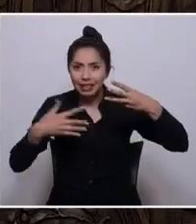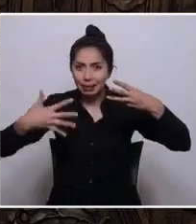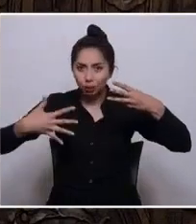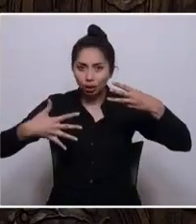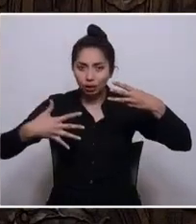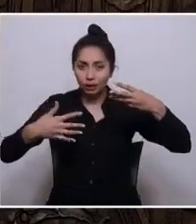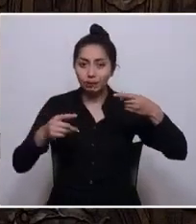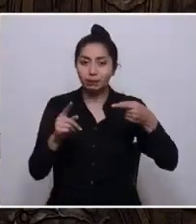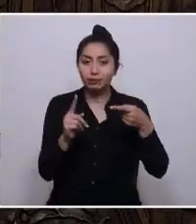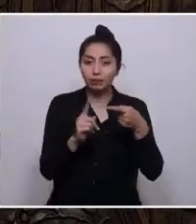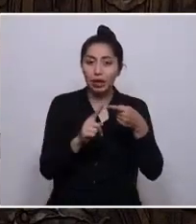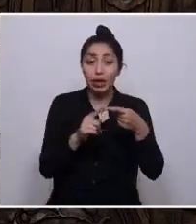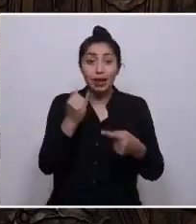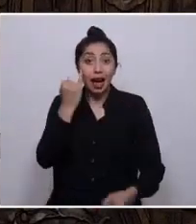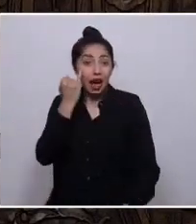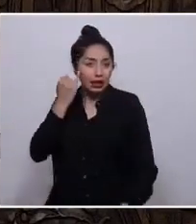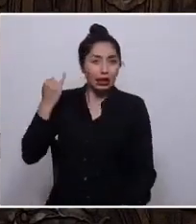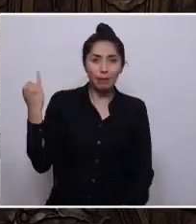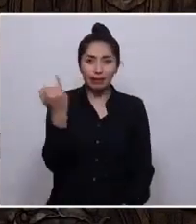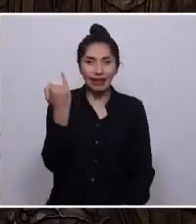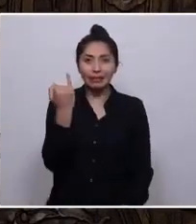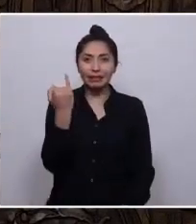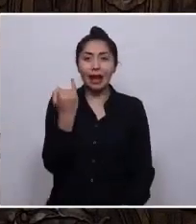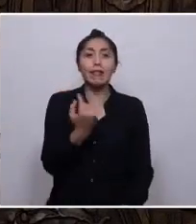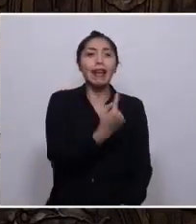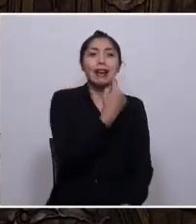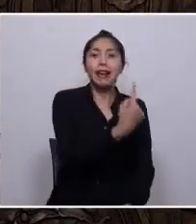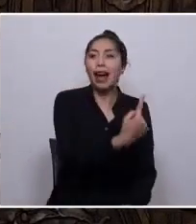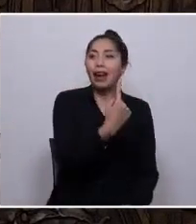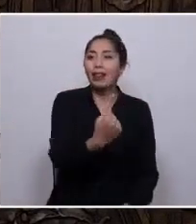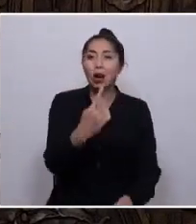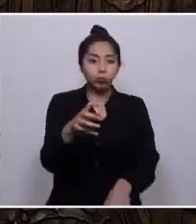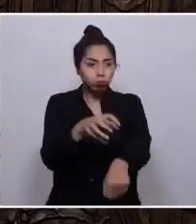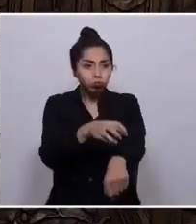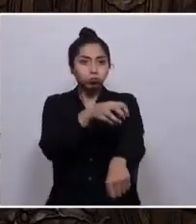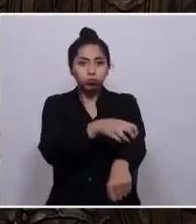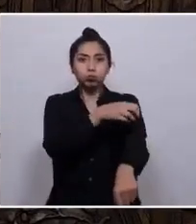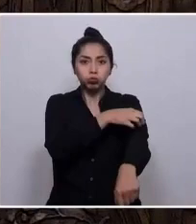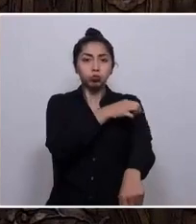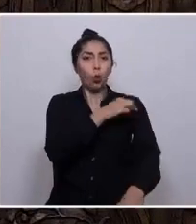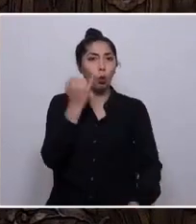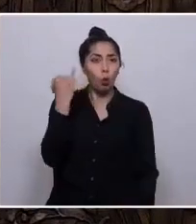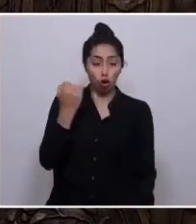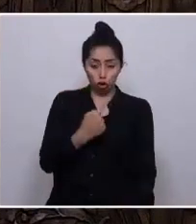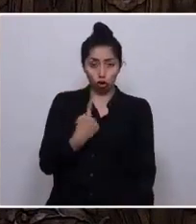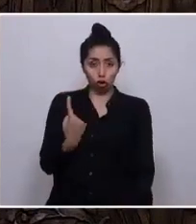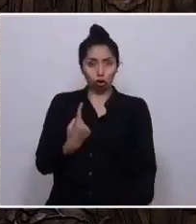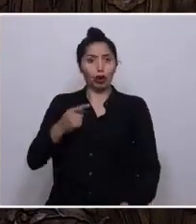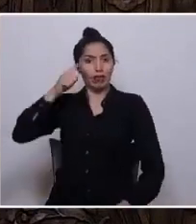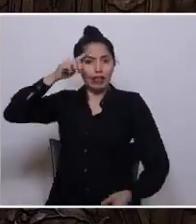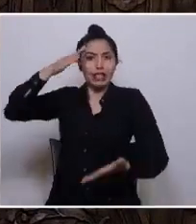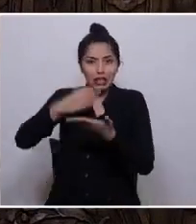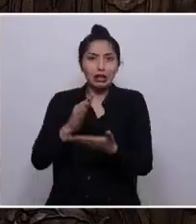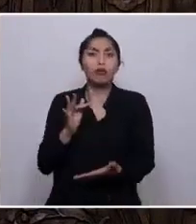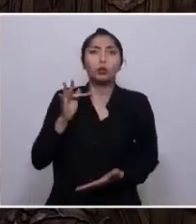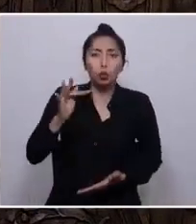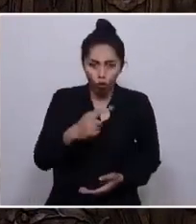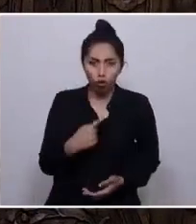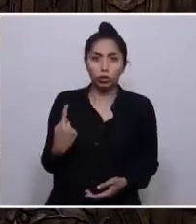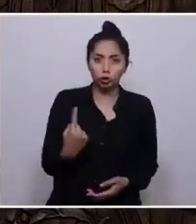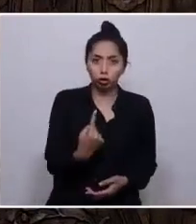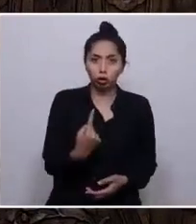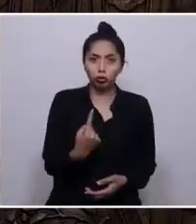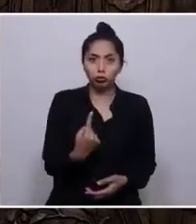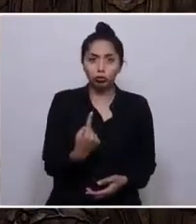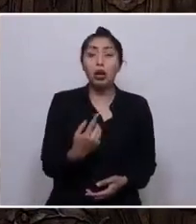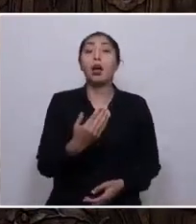Las autonomías territoriales, para que nosotros podamos decidir nuestro propio futuro y porvenir. Y por la